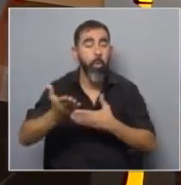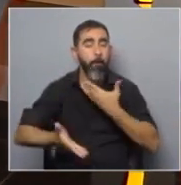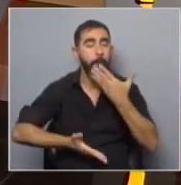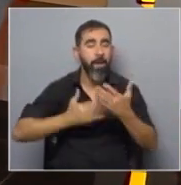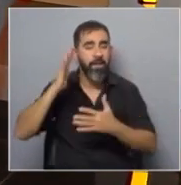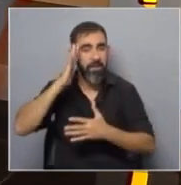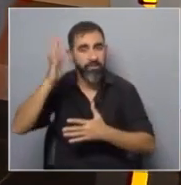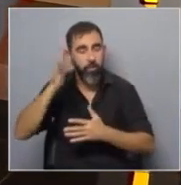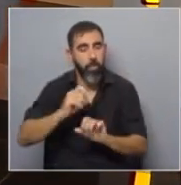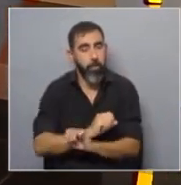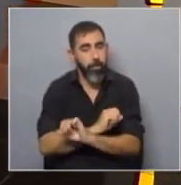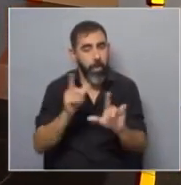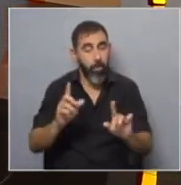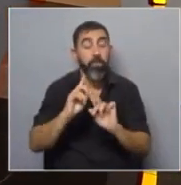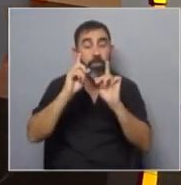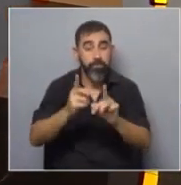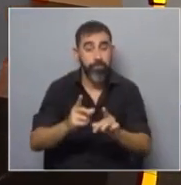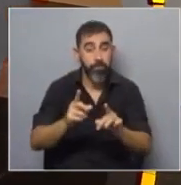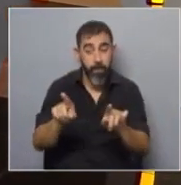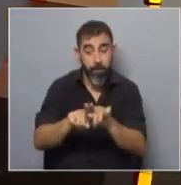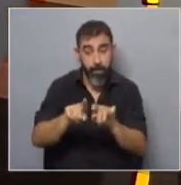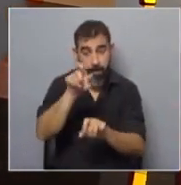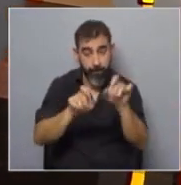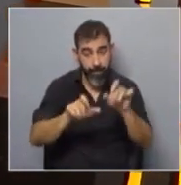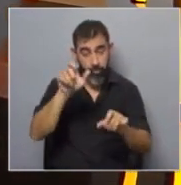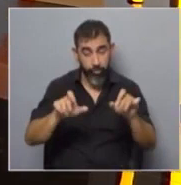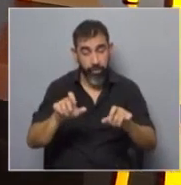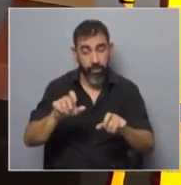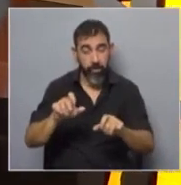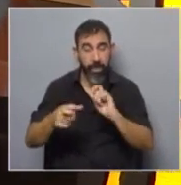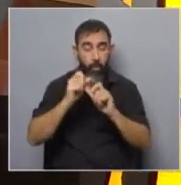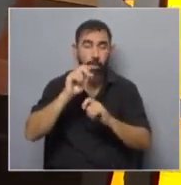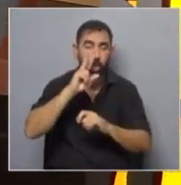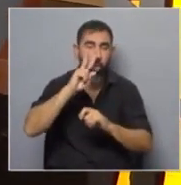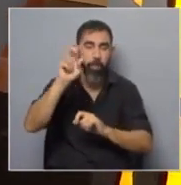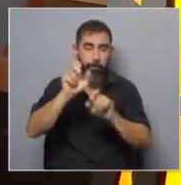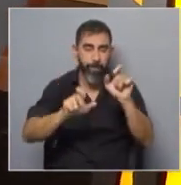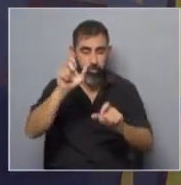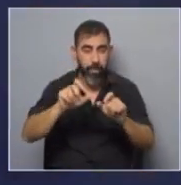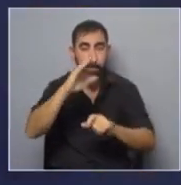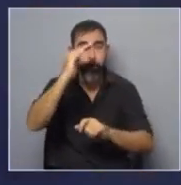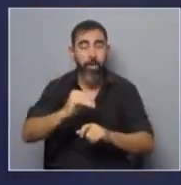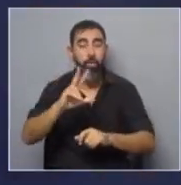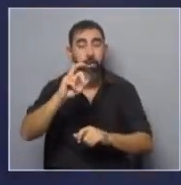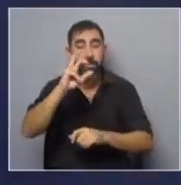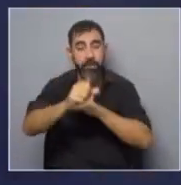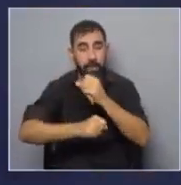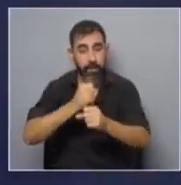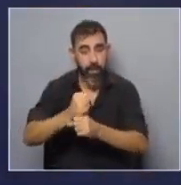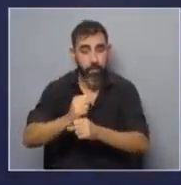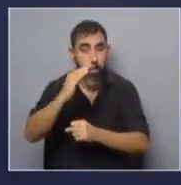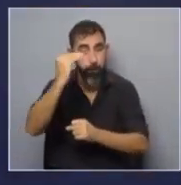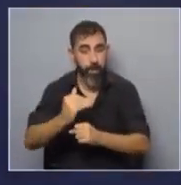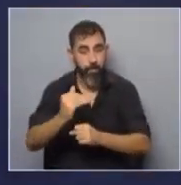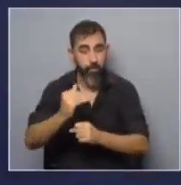segundo año estuvo bastante más crudo. Y a su vez, dentro de esa población que era en torno de encuestas a 2.000 personas, los menores de 30 años, de vuelta a los jóvenes,